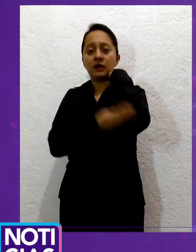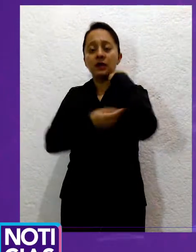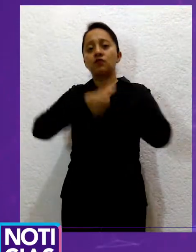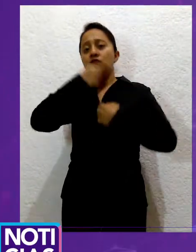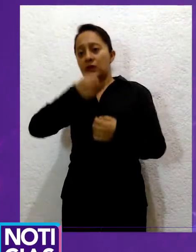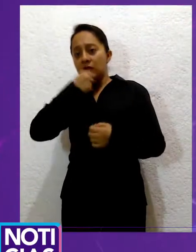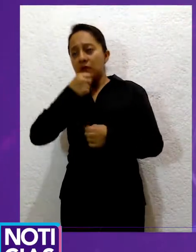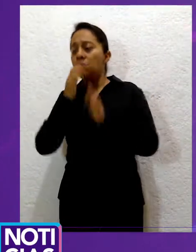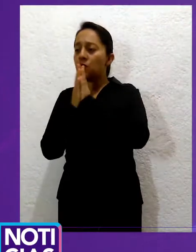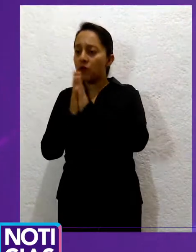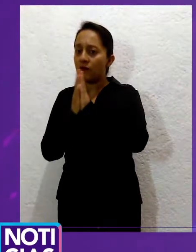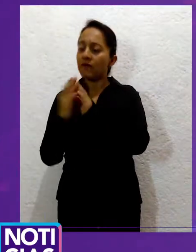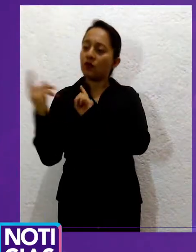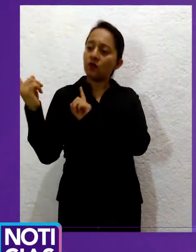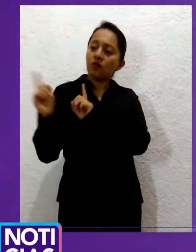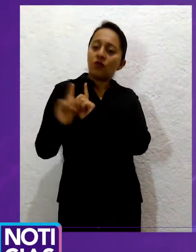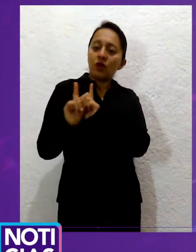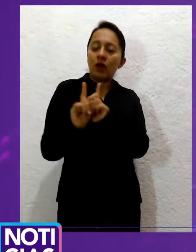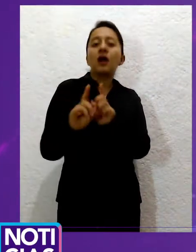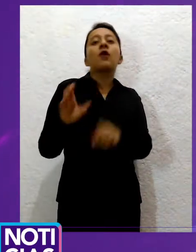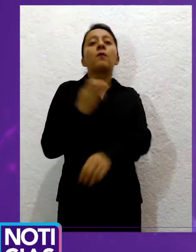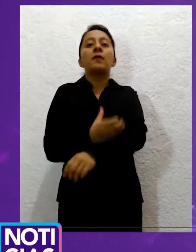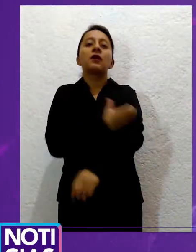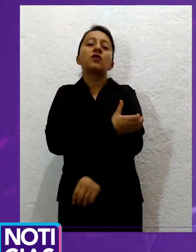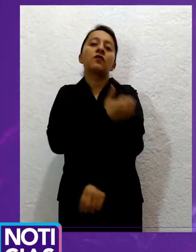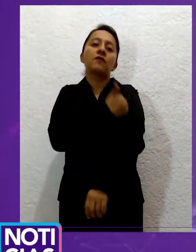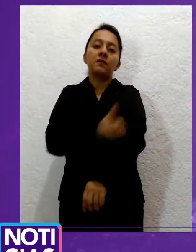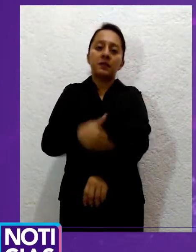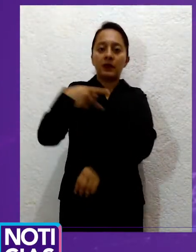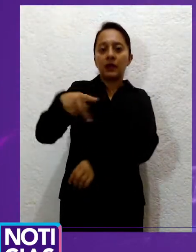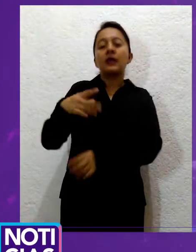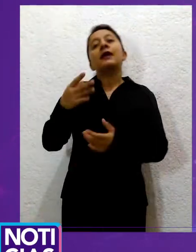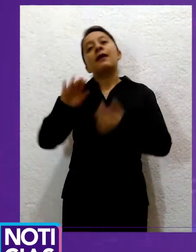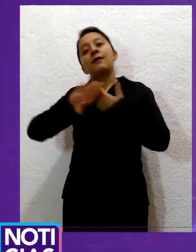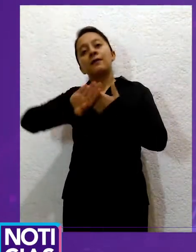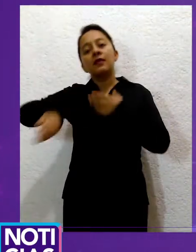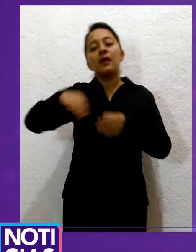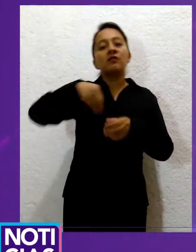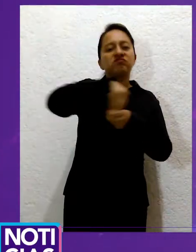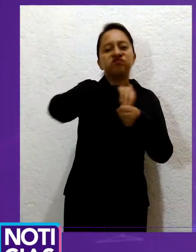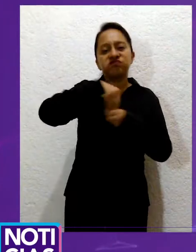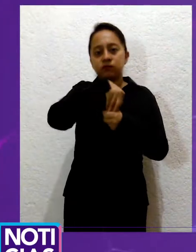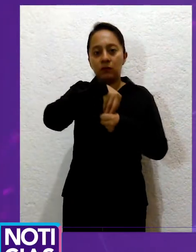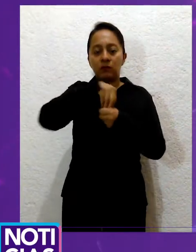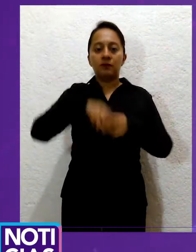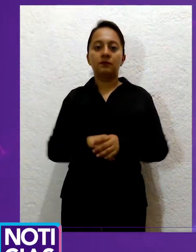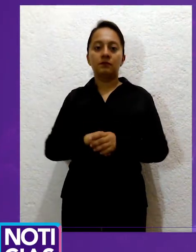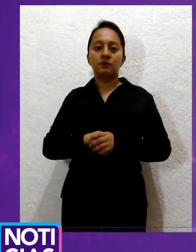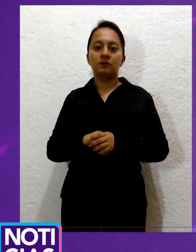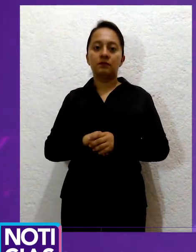aglomeraciones. Con imágenes de Manuel Tobar, informo para Noticias RTQ, María Isabel Tierra Fría.